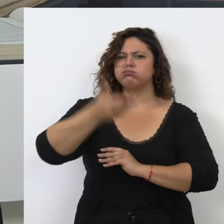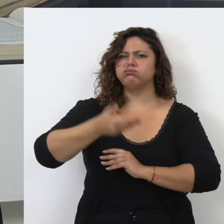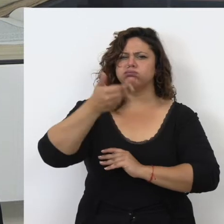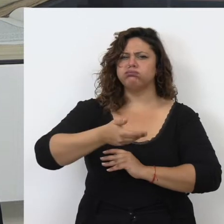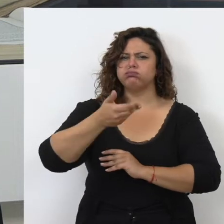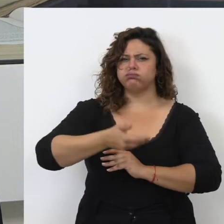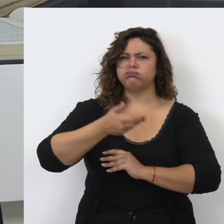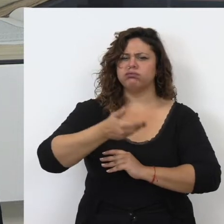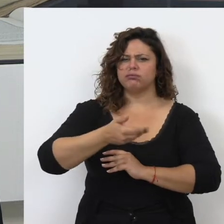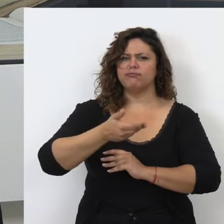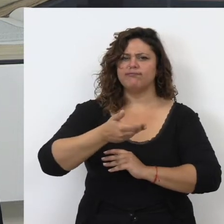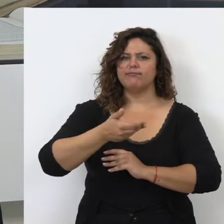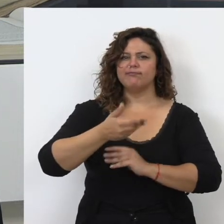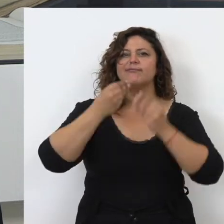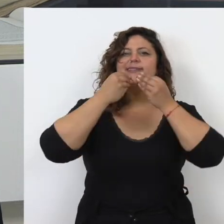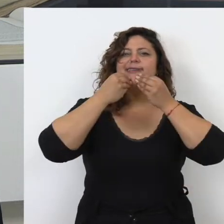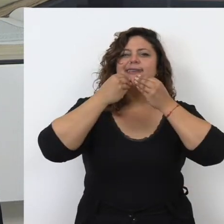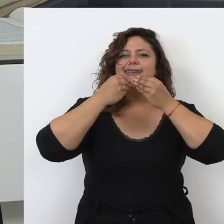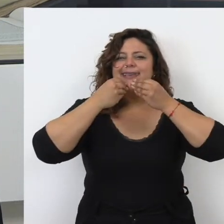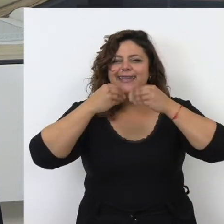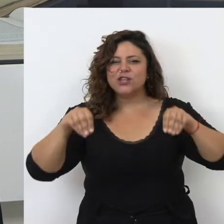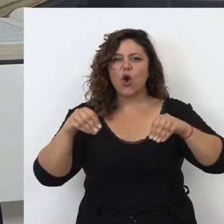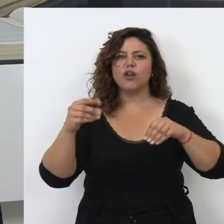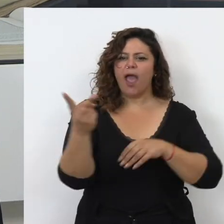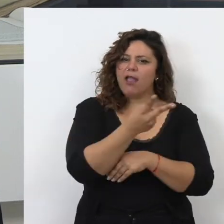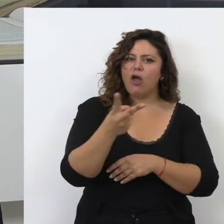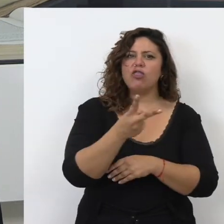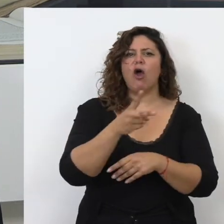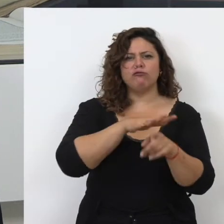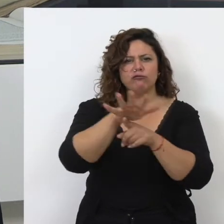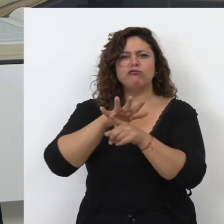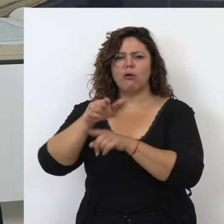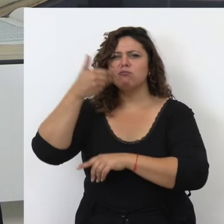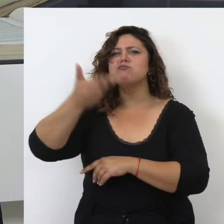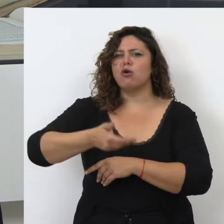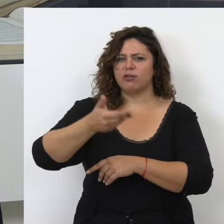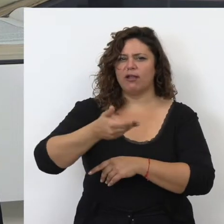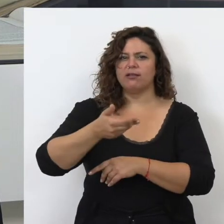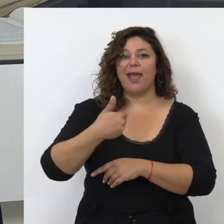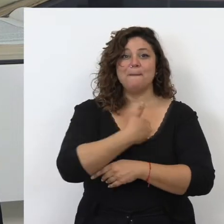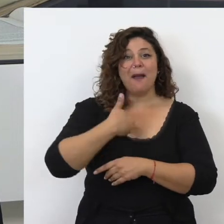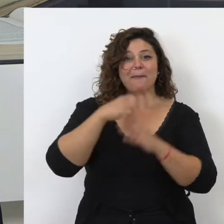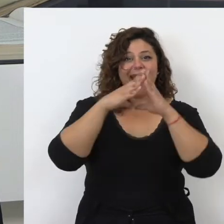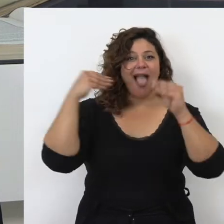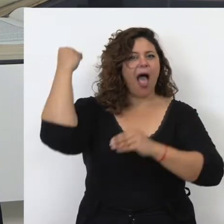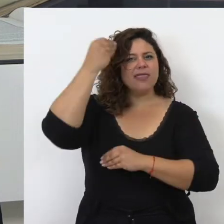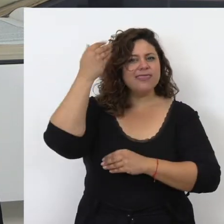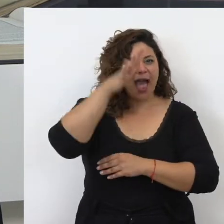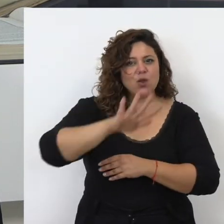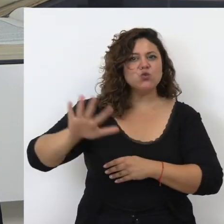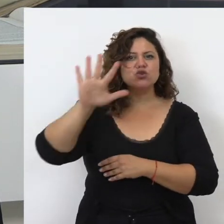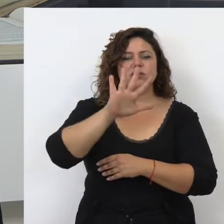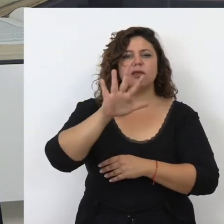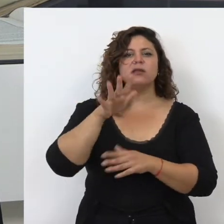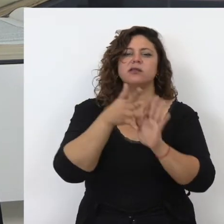esta historia de ambas disciplinas y el papel andalusí, pues, fue una gran